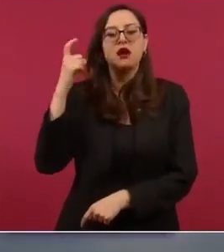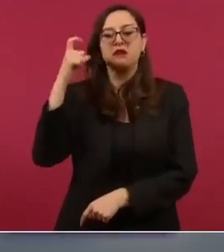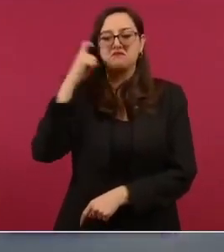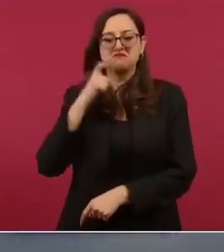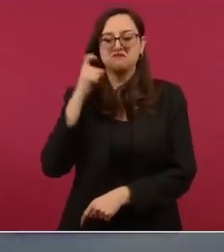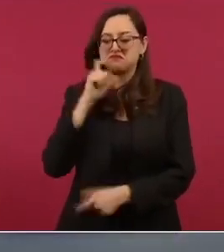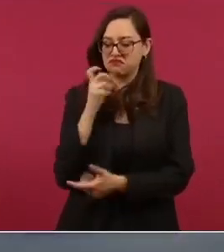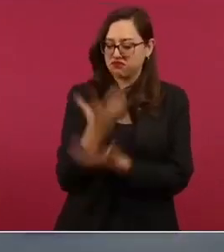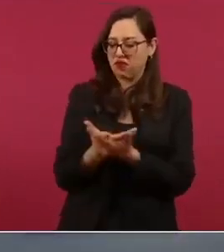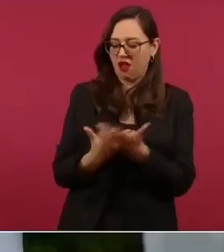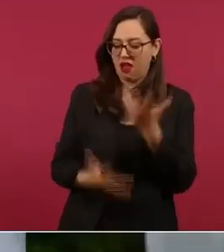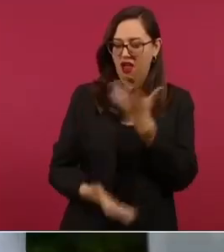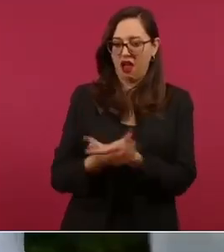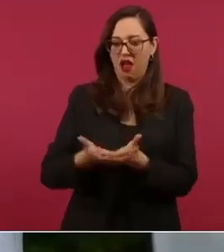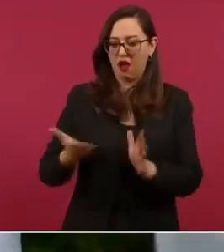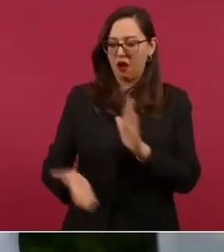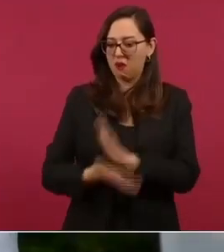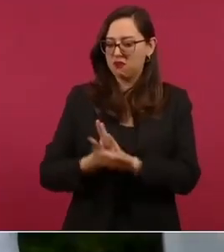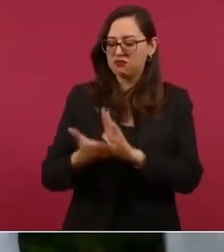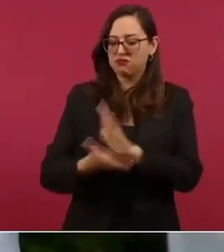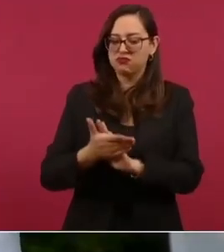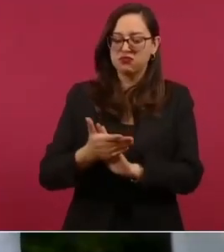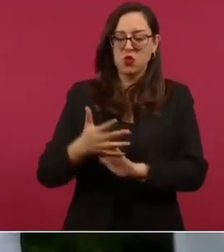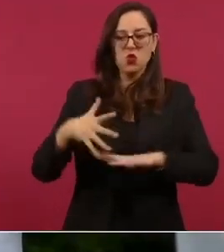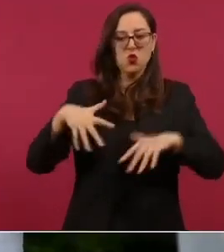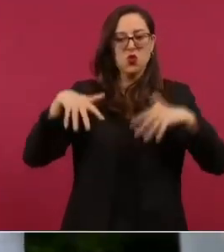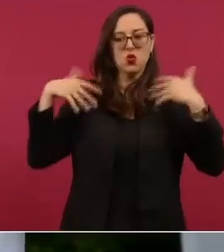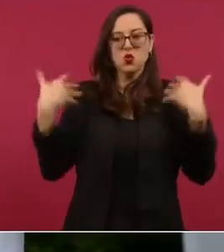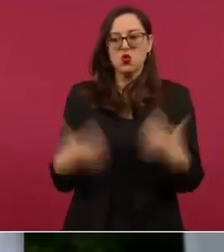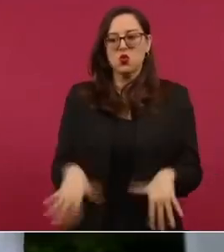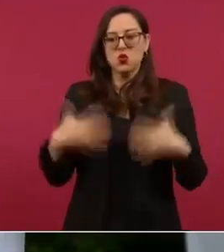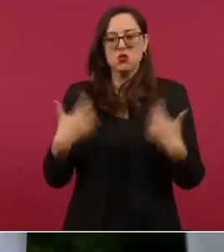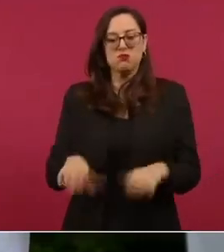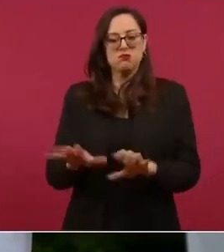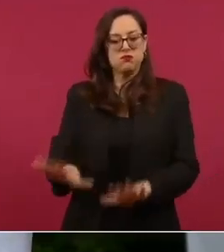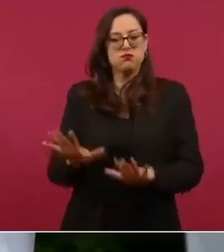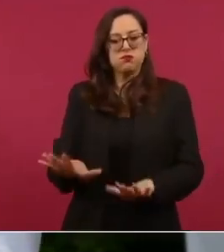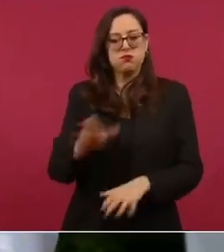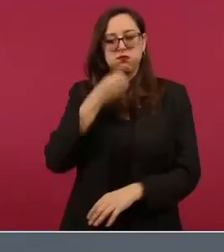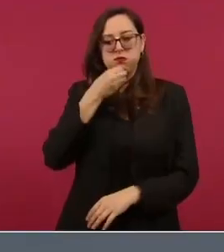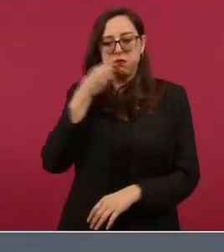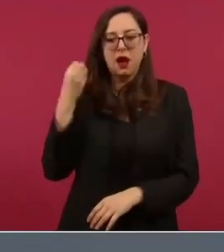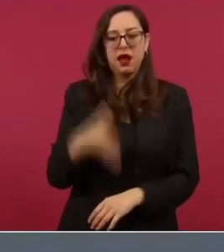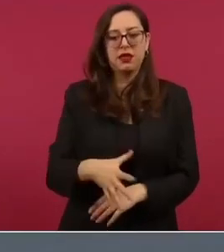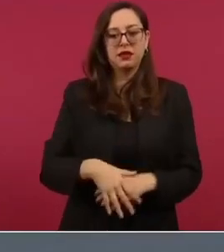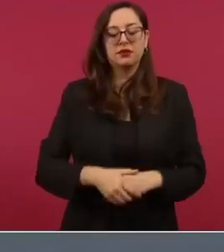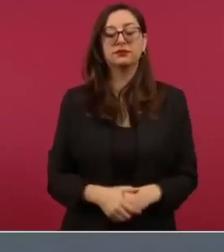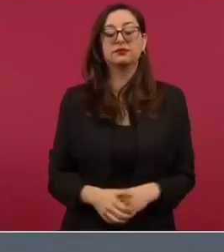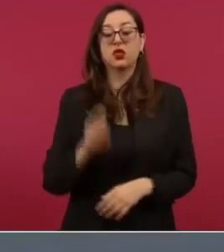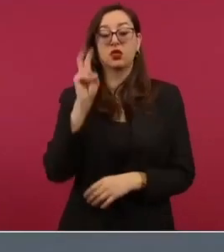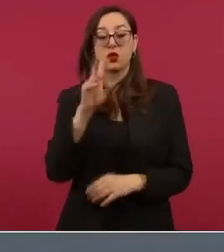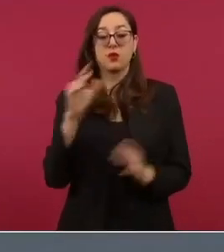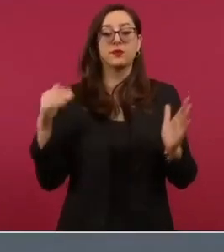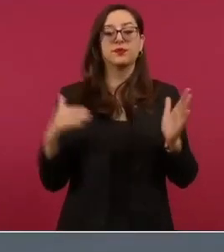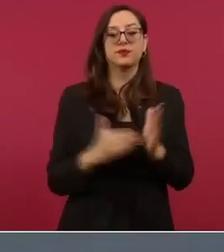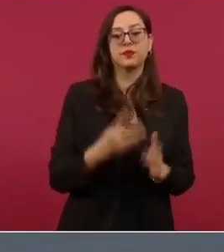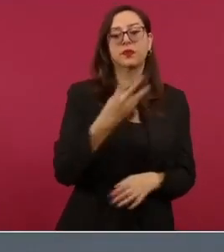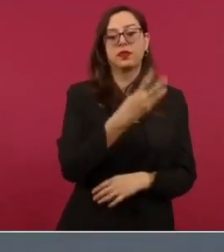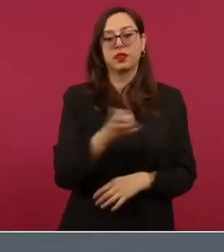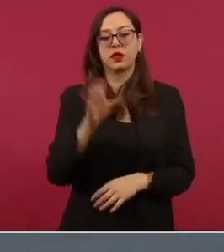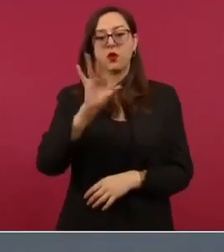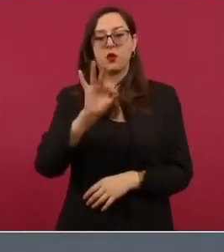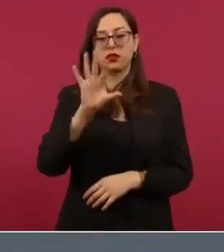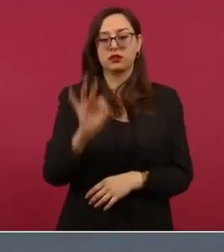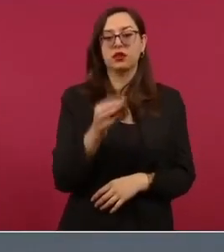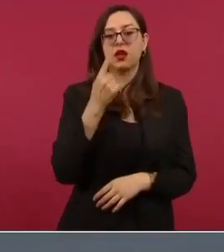excepcional mágico se han construido dos mil cuatrocientos cuarenta y un